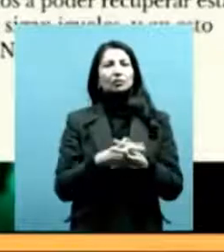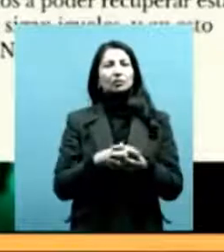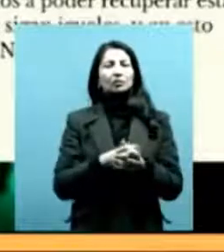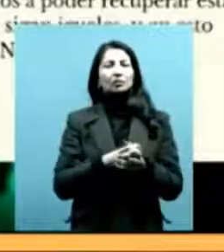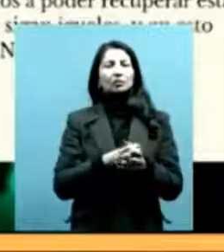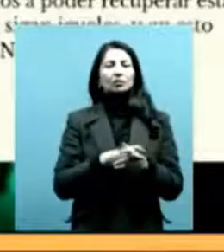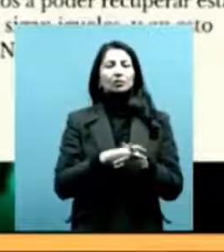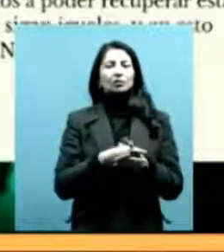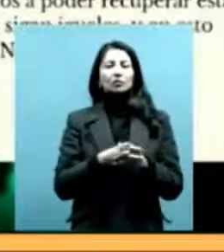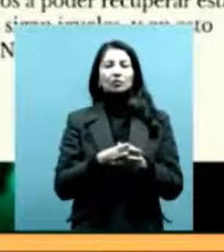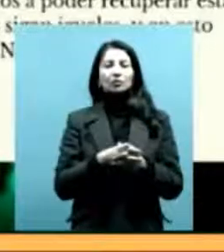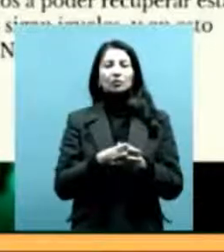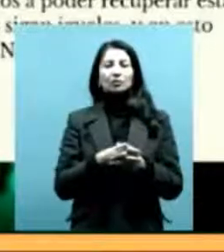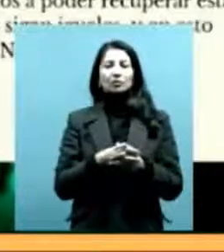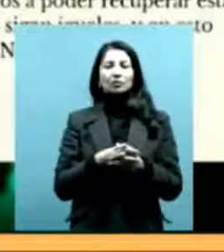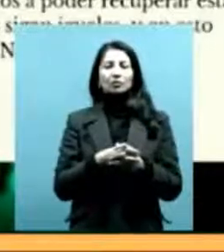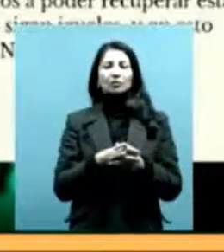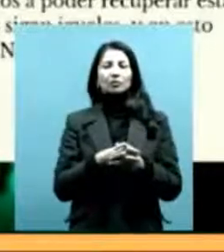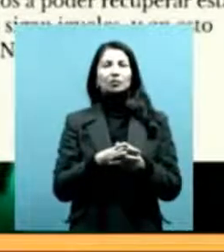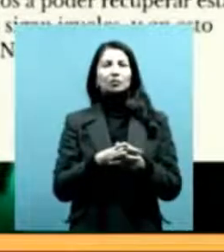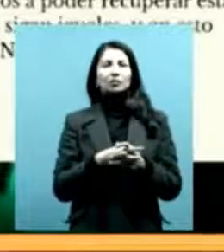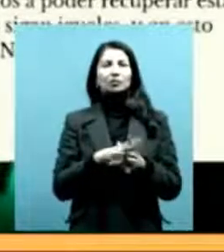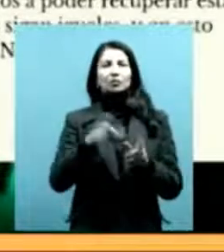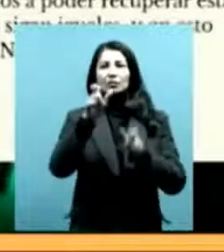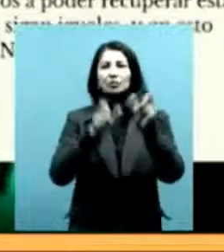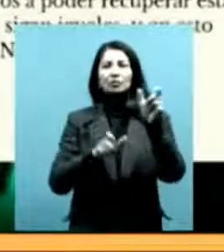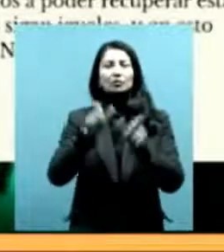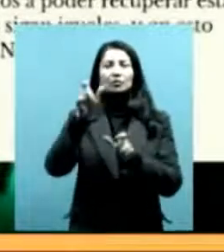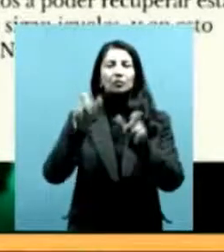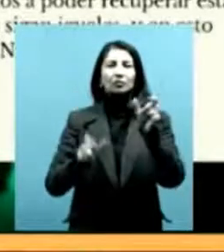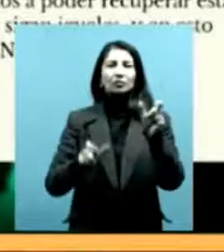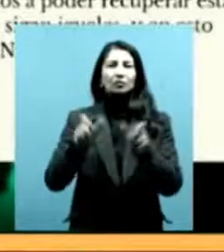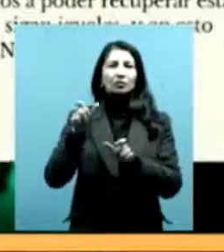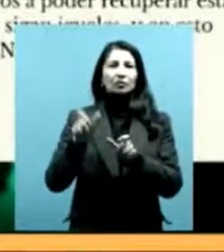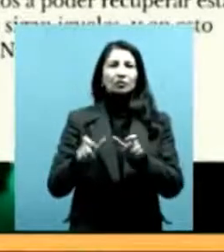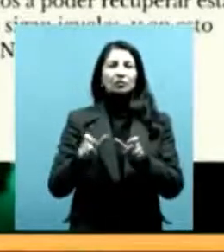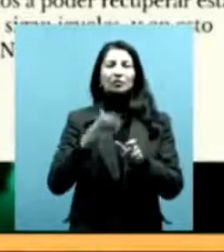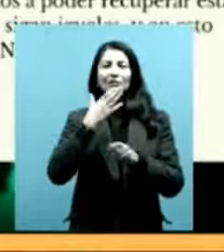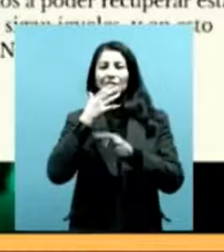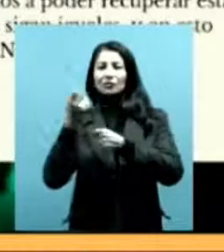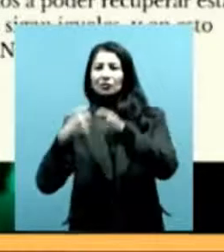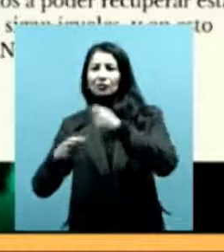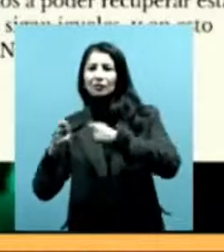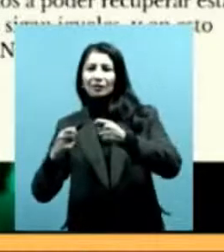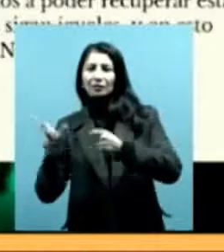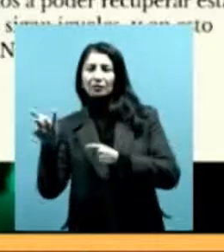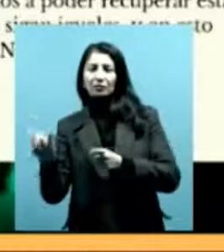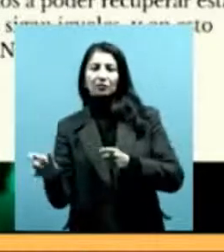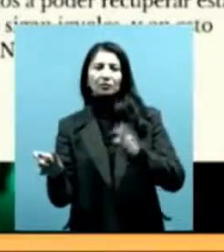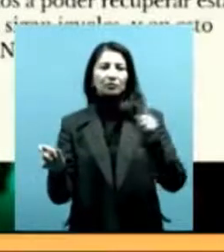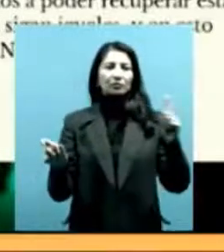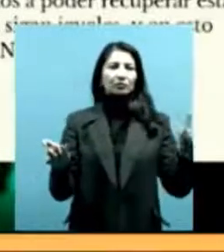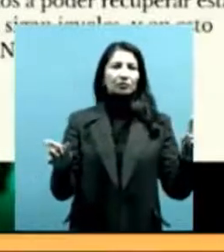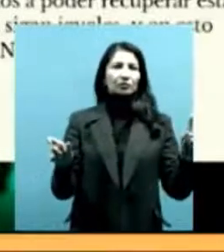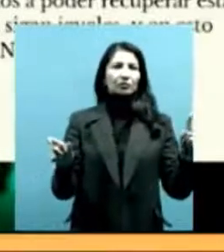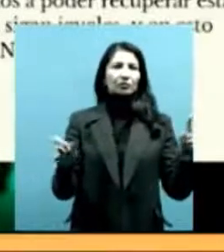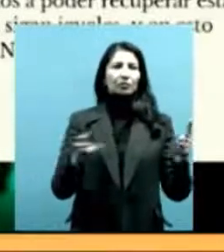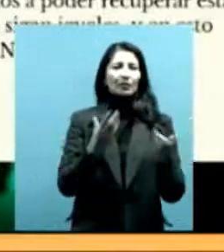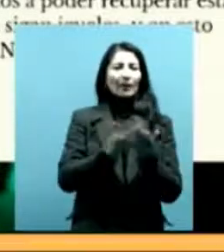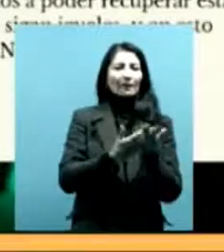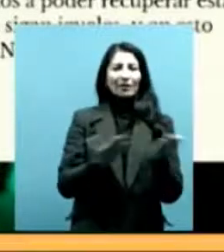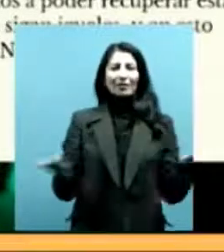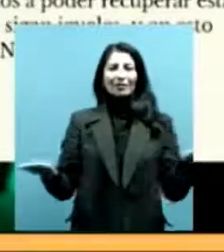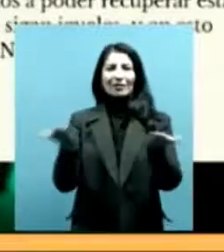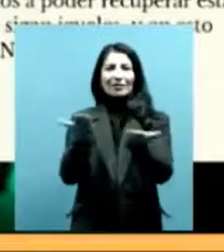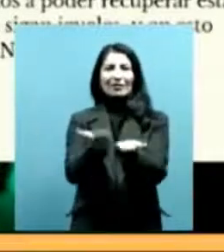los que iban llegando, que son los comerciantes, los bolicheros, los terratenientes, conseguían los papeles de los lugares donde ellos estaban